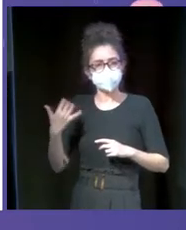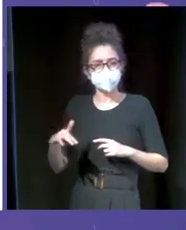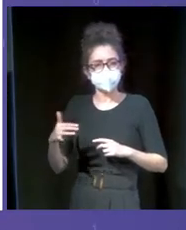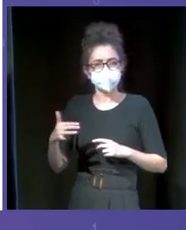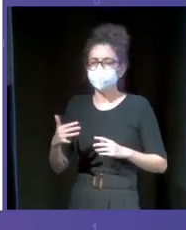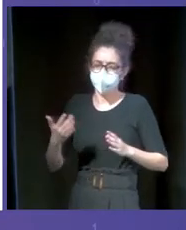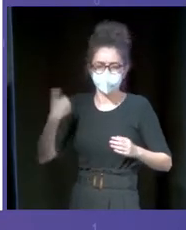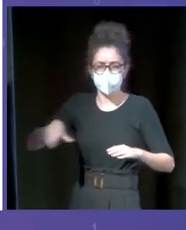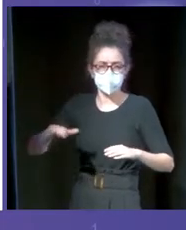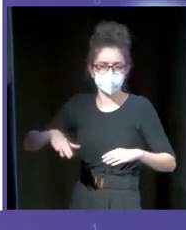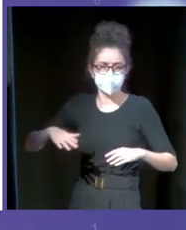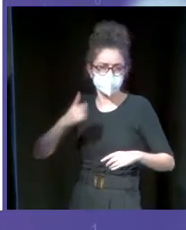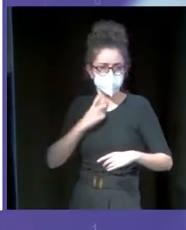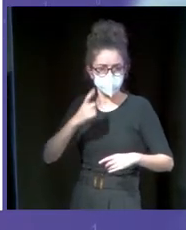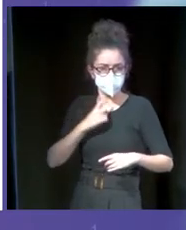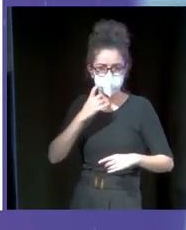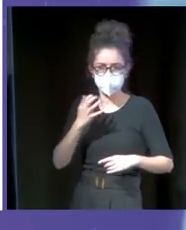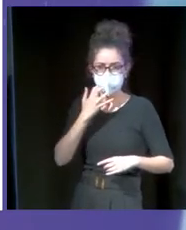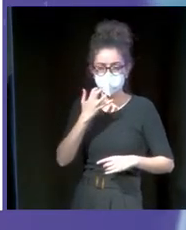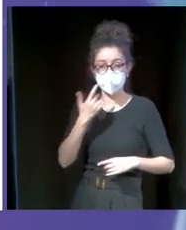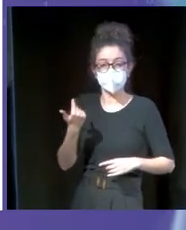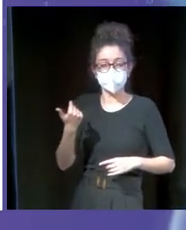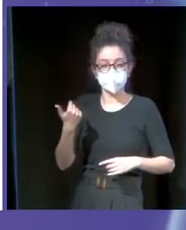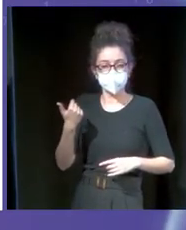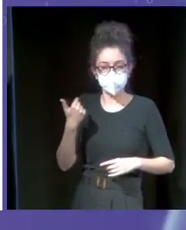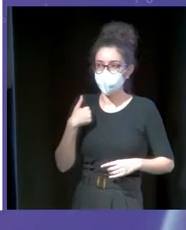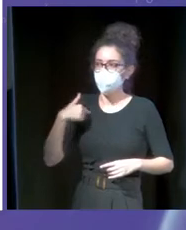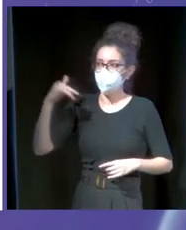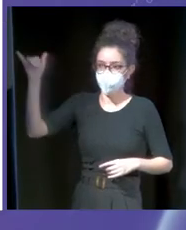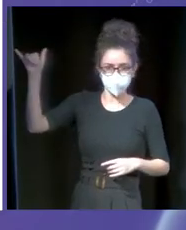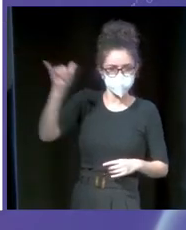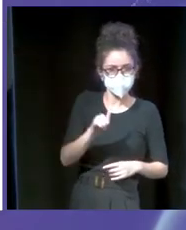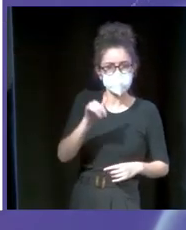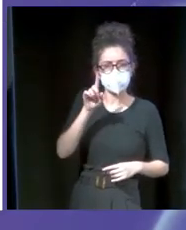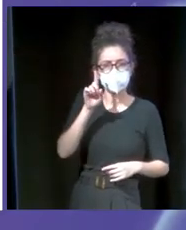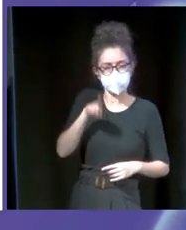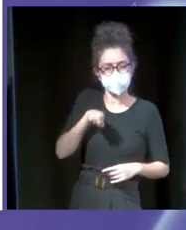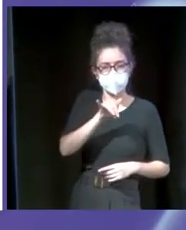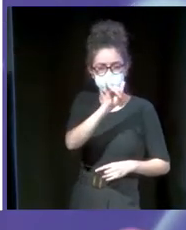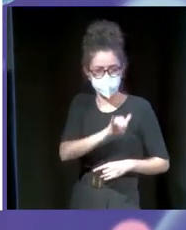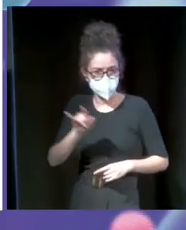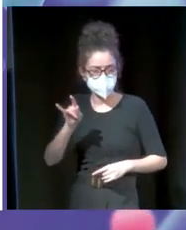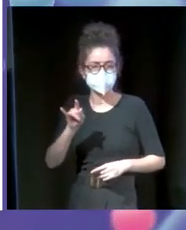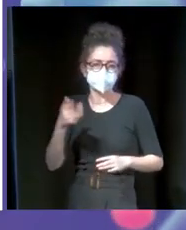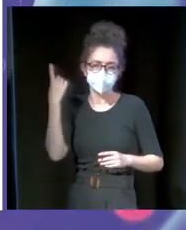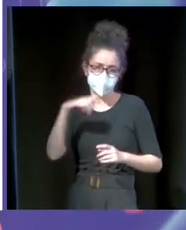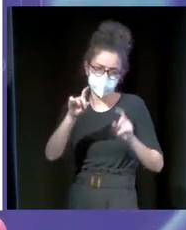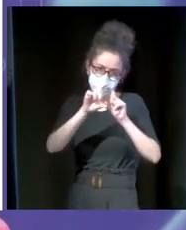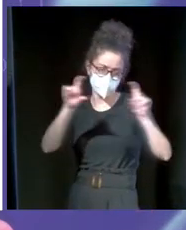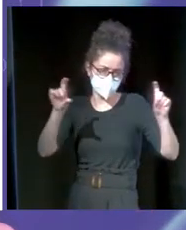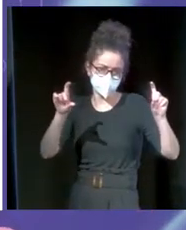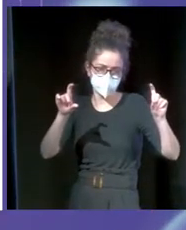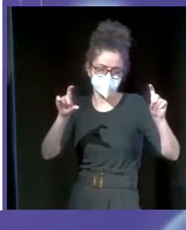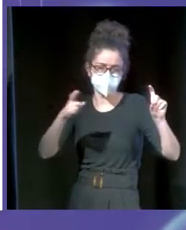adaptado a ello. Y, por ejemplo, yo vengo una vez al mes sin ningún problema y todo el mundo en península ya sabe que Tomatique está en Tenerife